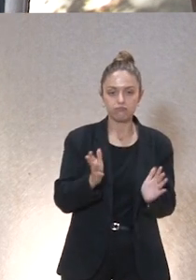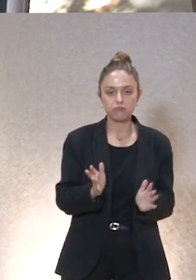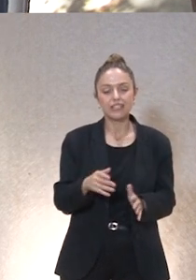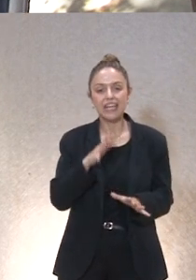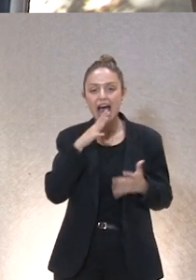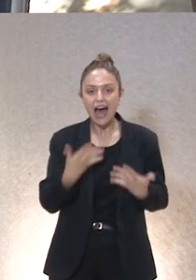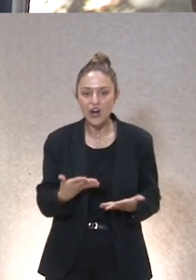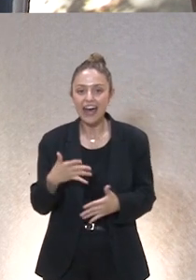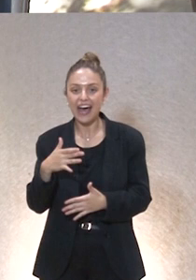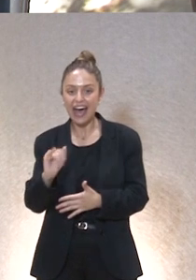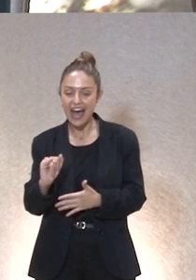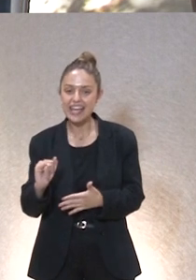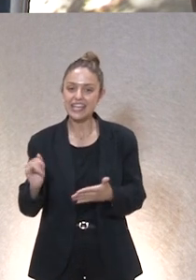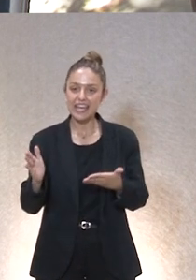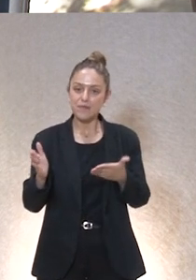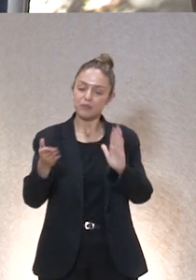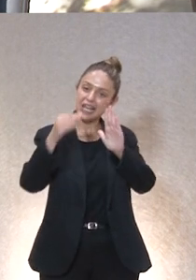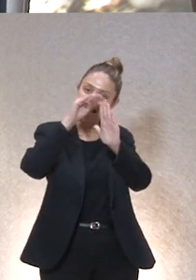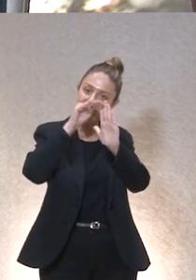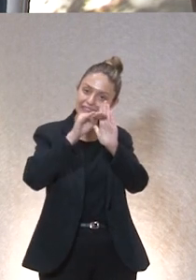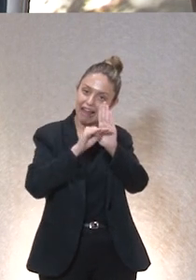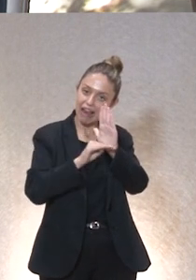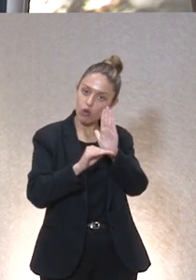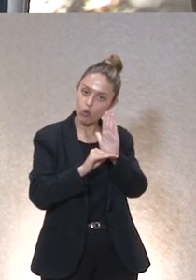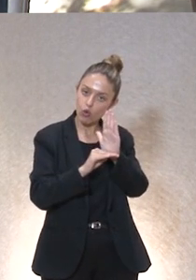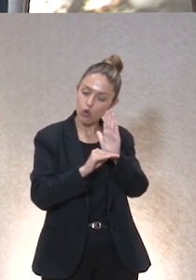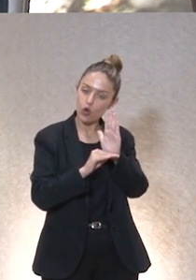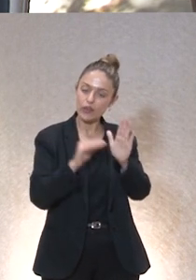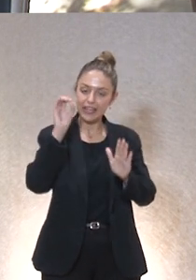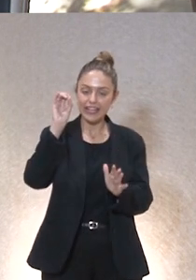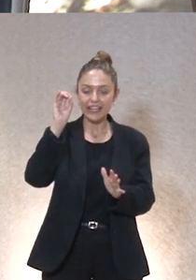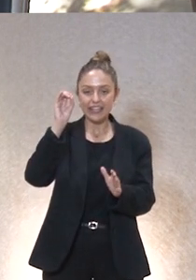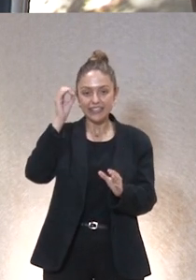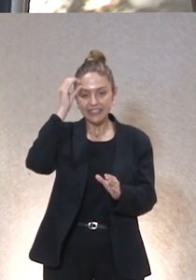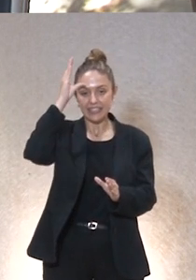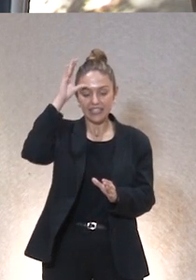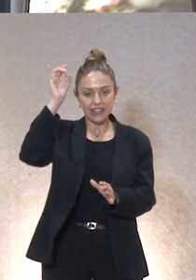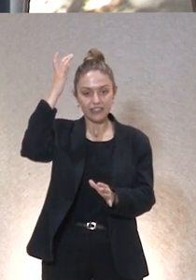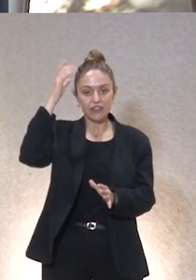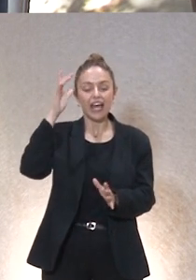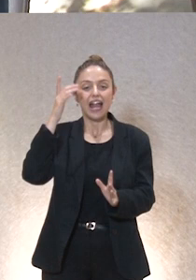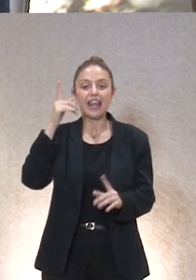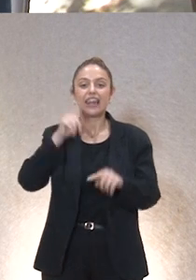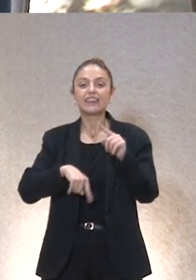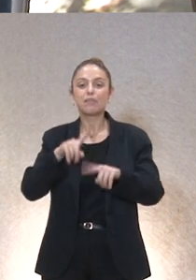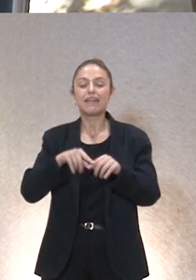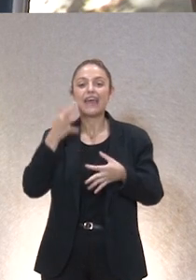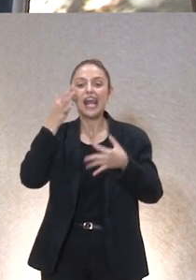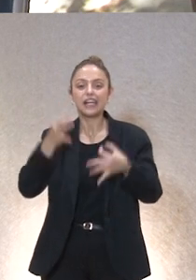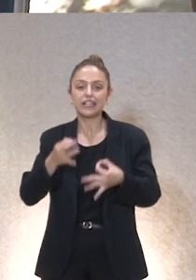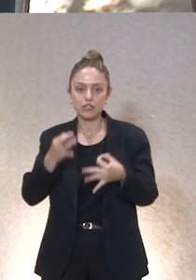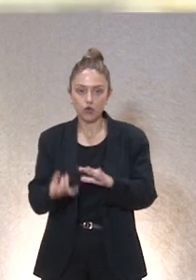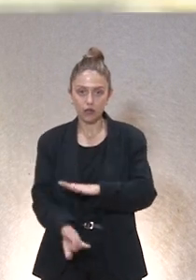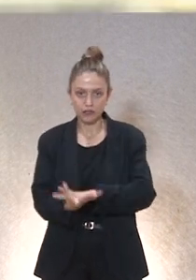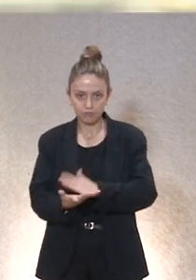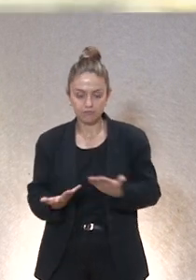disponemos una catalogación de herramientas de inteligencia artificial en función del riesgo que generen entonces